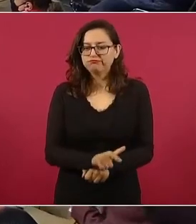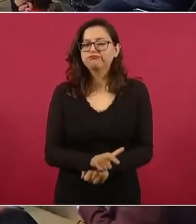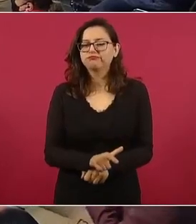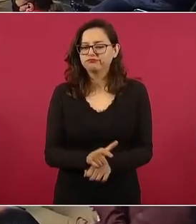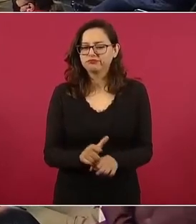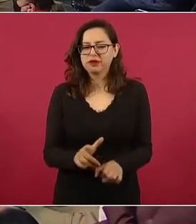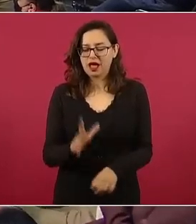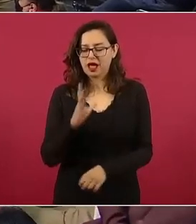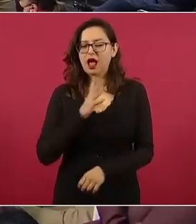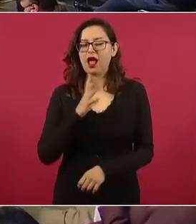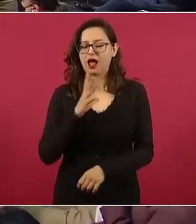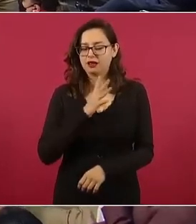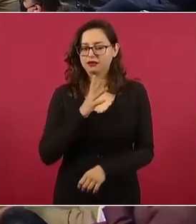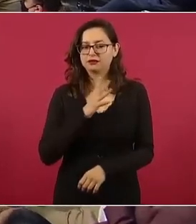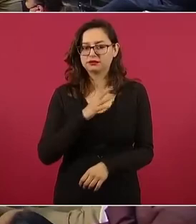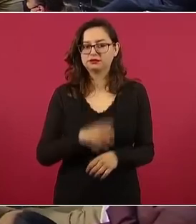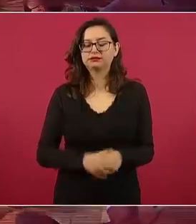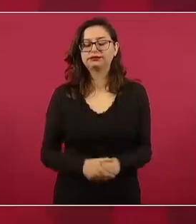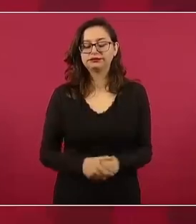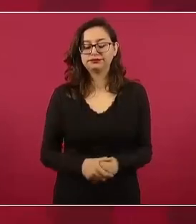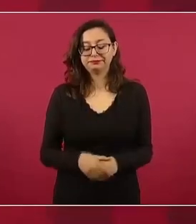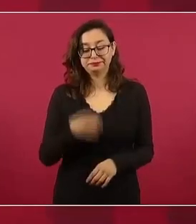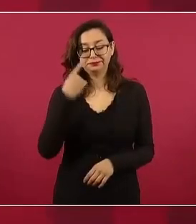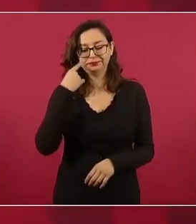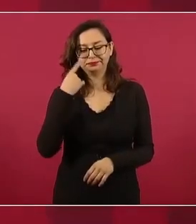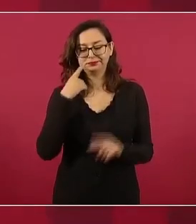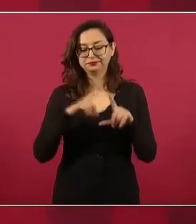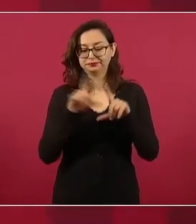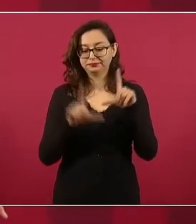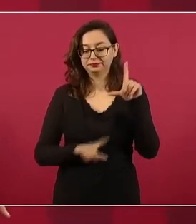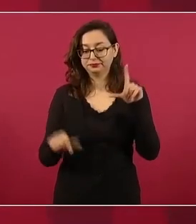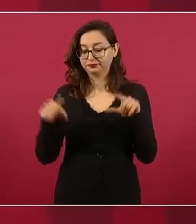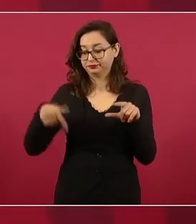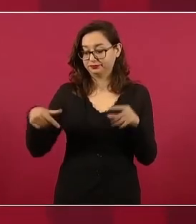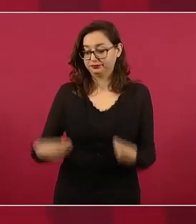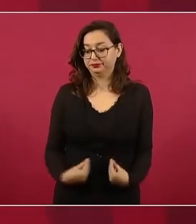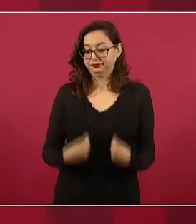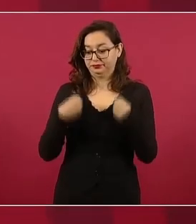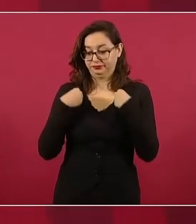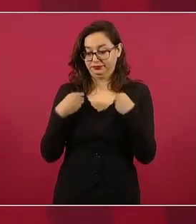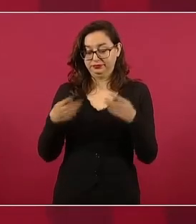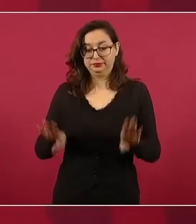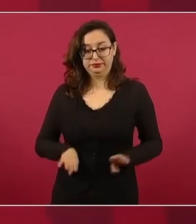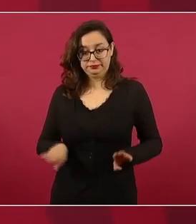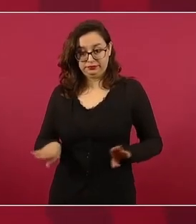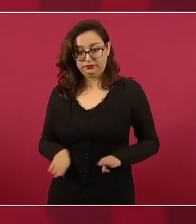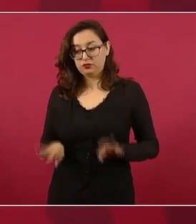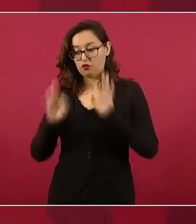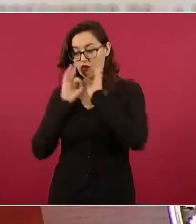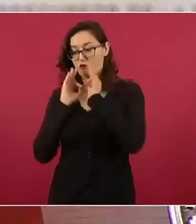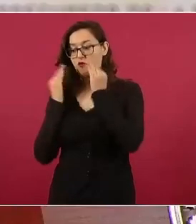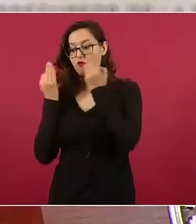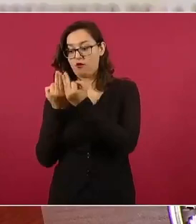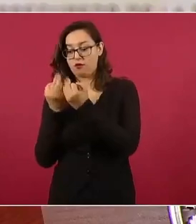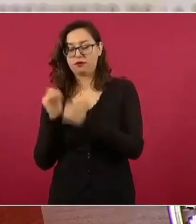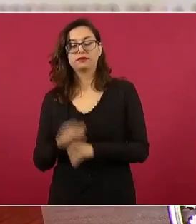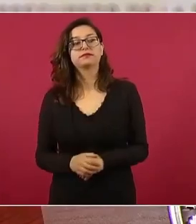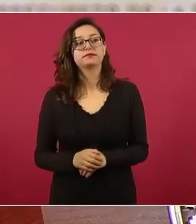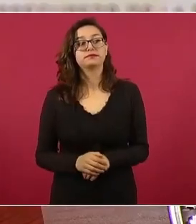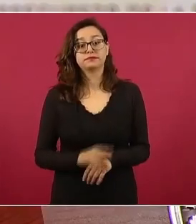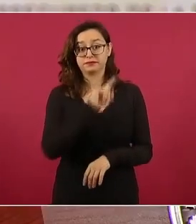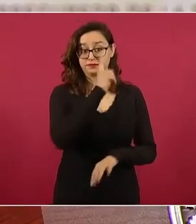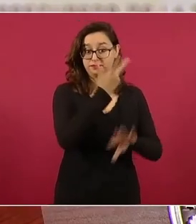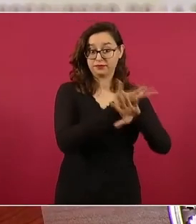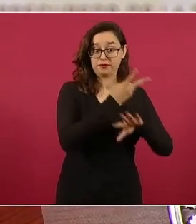Mexicanos que vivimos aquí somos de una forma. Y los mexicanos que viven allá tienen algo